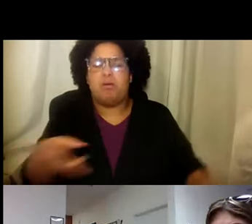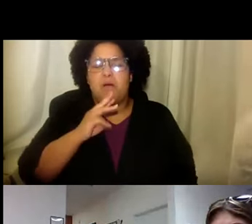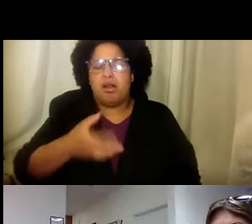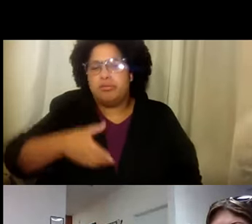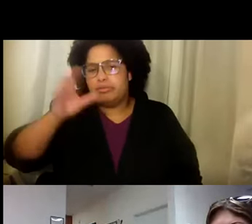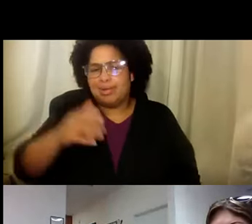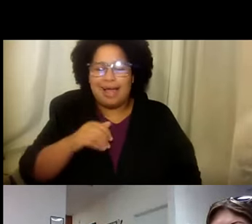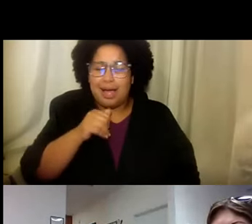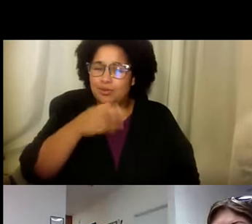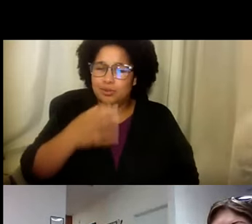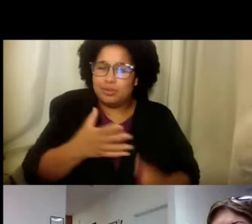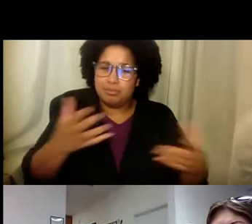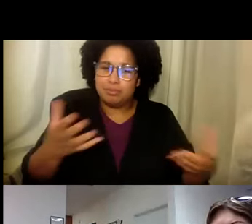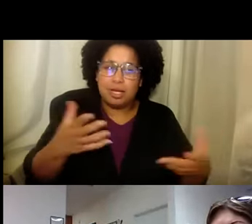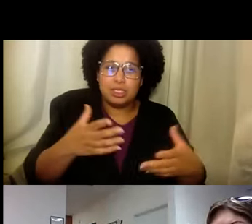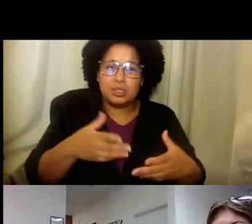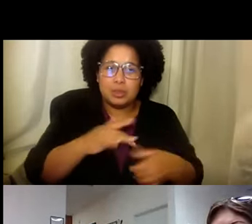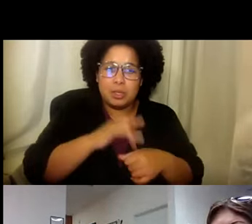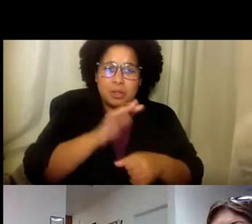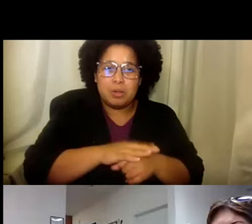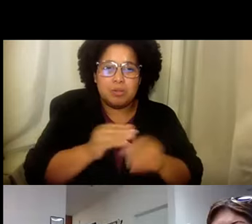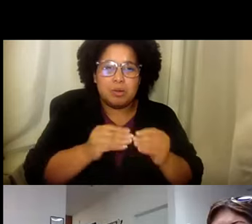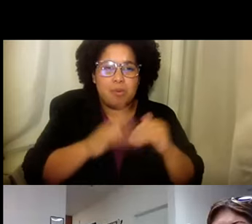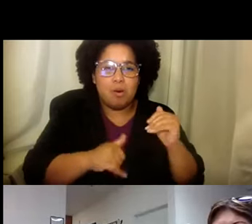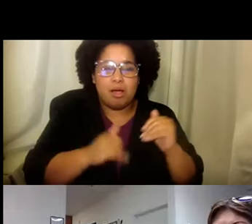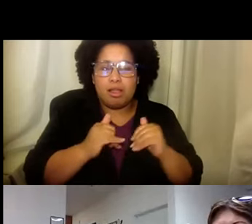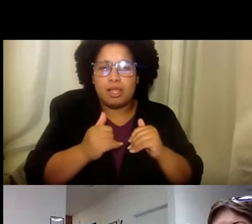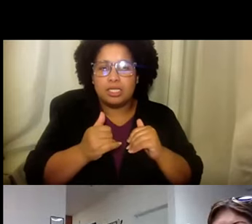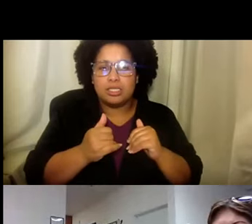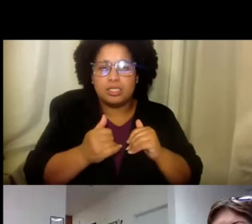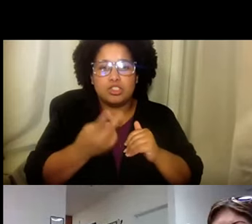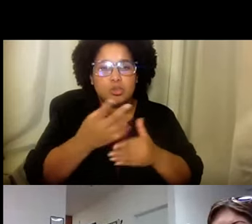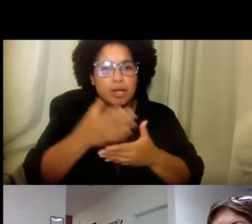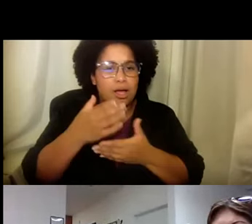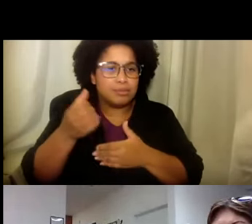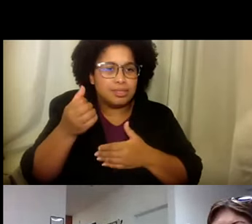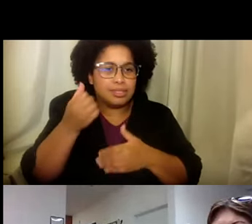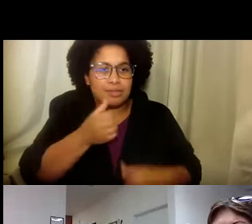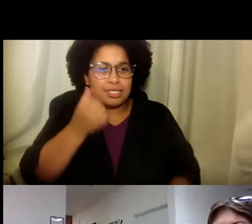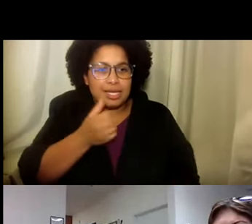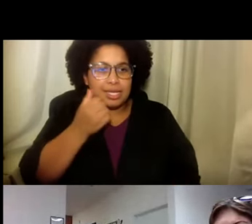Sí. Sí. Siempre. Me dice que tome agua. A mí casi no me gusta. Pero. Ella me dice.